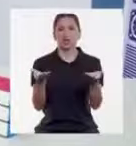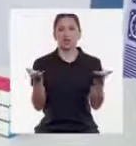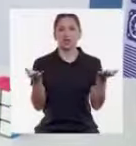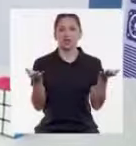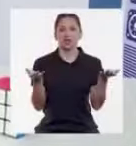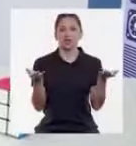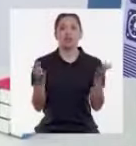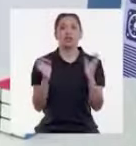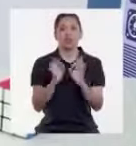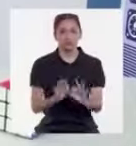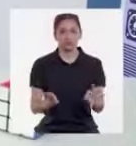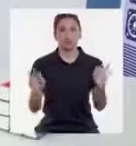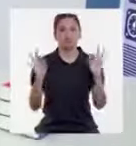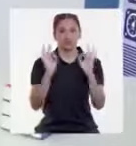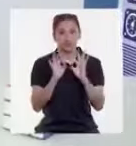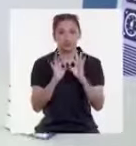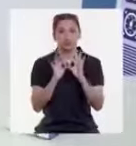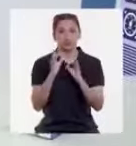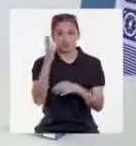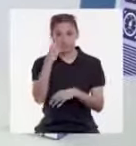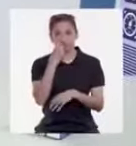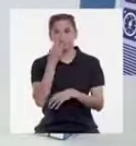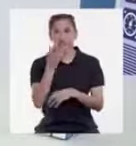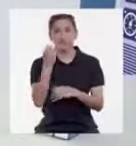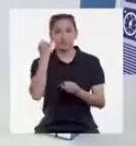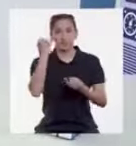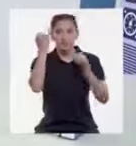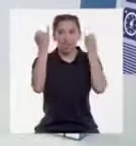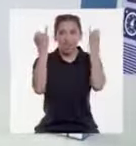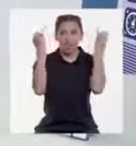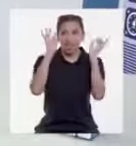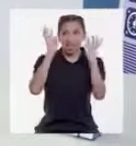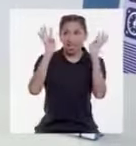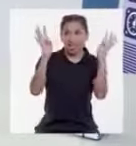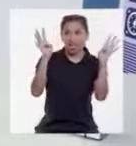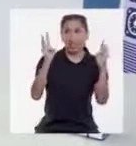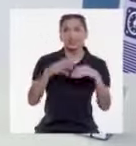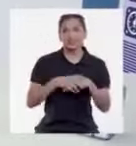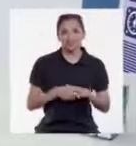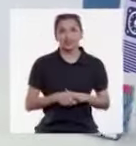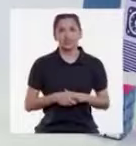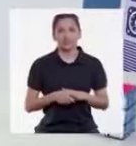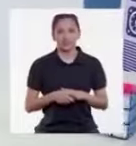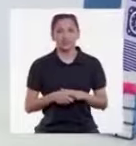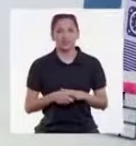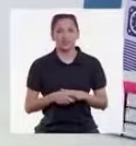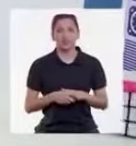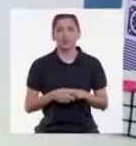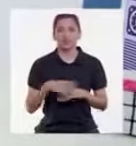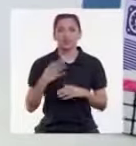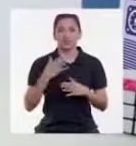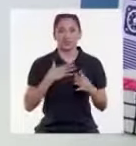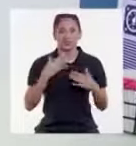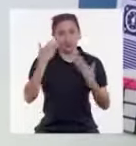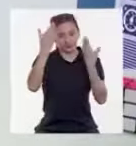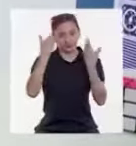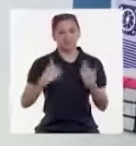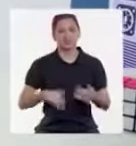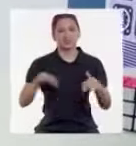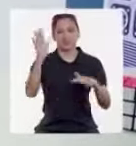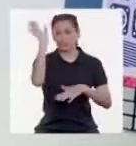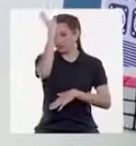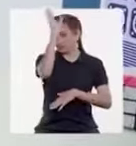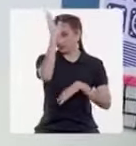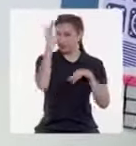¡Qué importante y maravillosa es la imaginación! Su corresponsal, Héctor